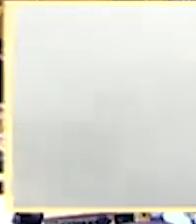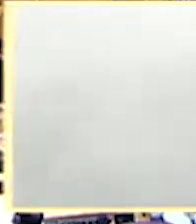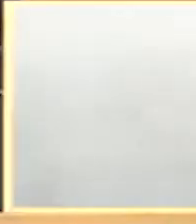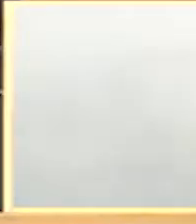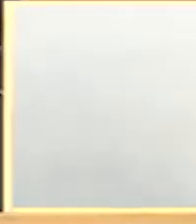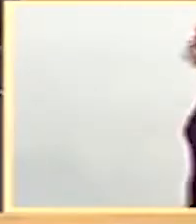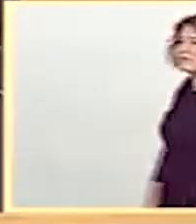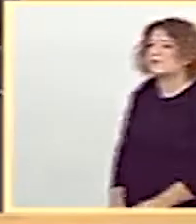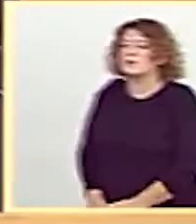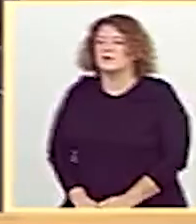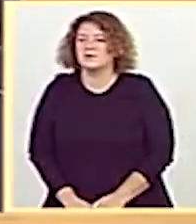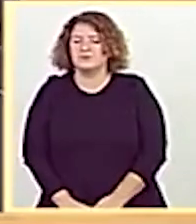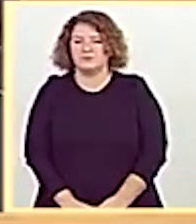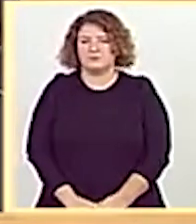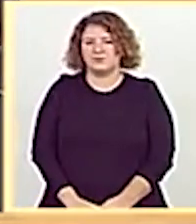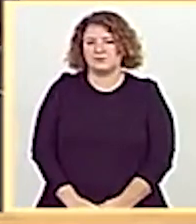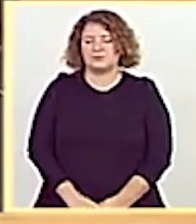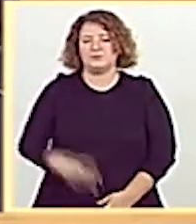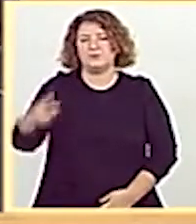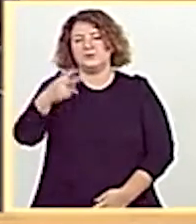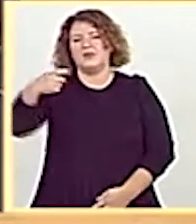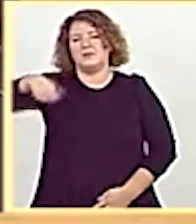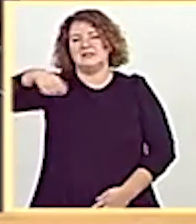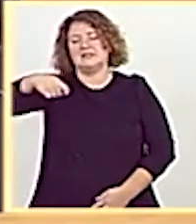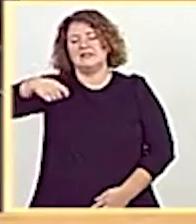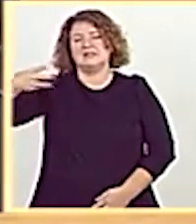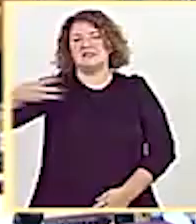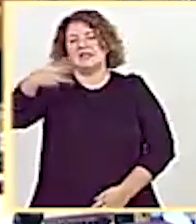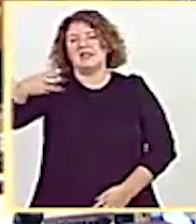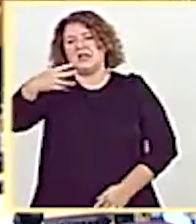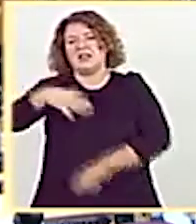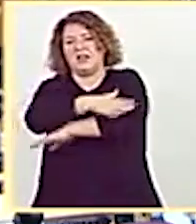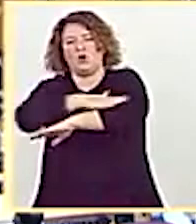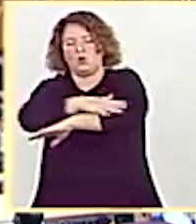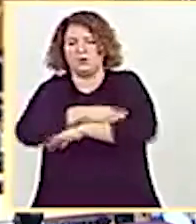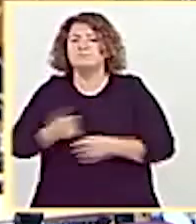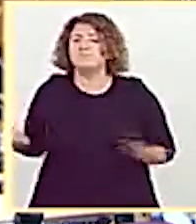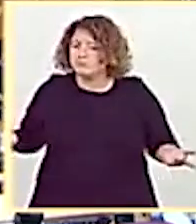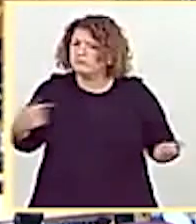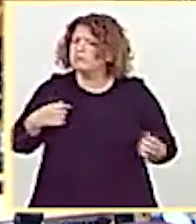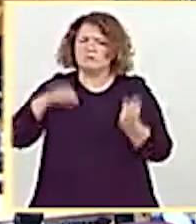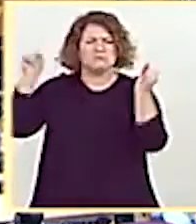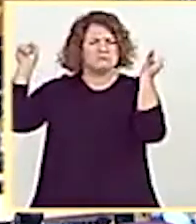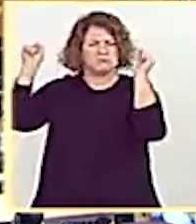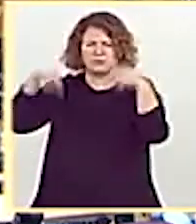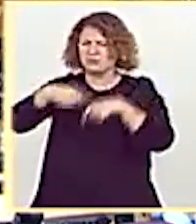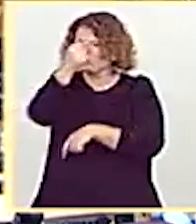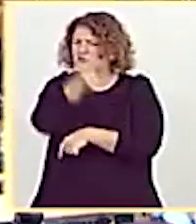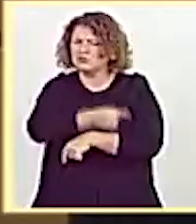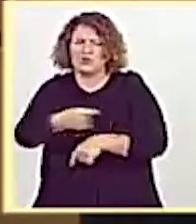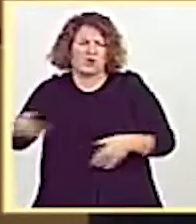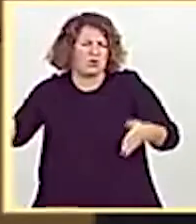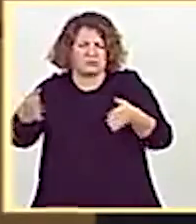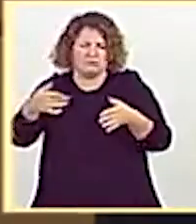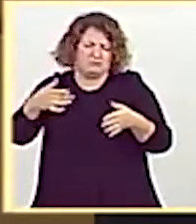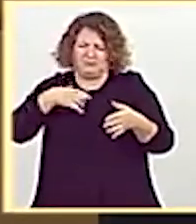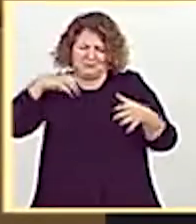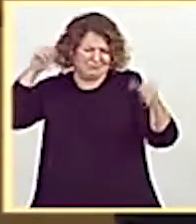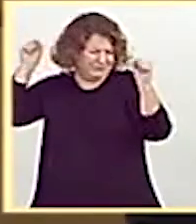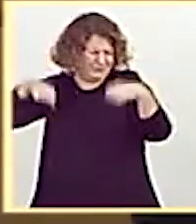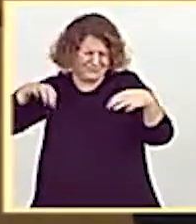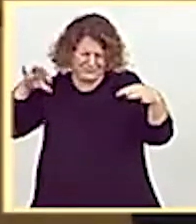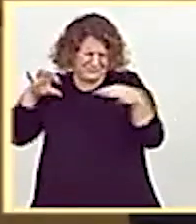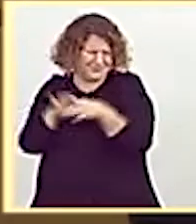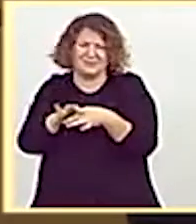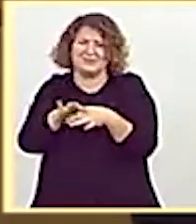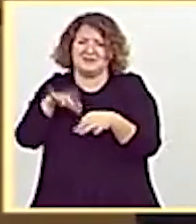Señoría, vicepresidenta tercera del Gobierno. Sí, muchas gracias. Comparto totalmente el compromiso, la necesidad de apoyar